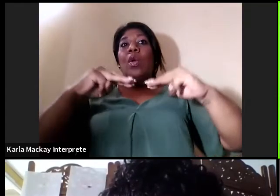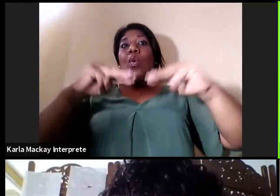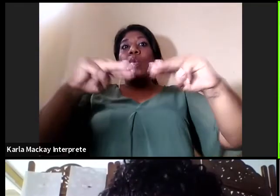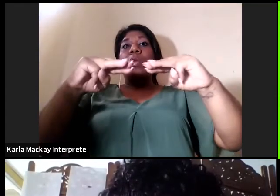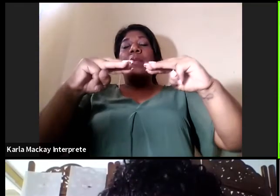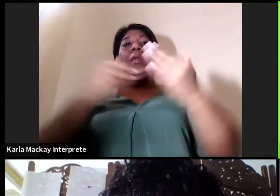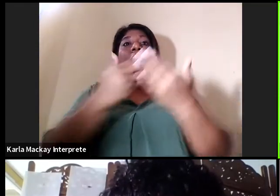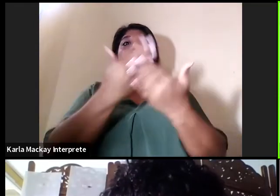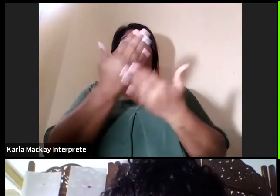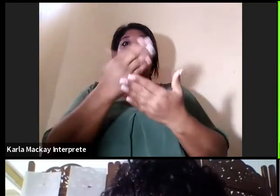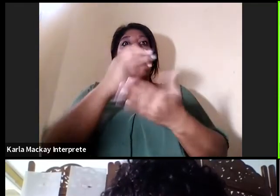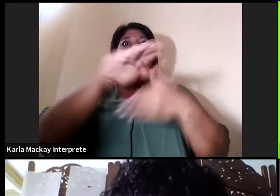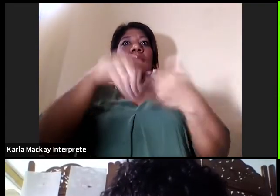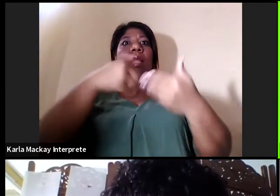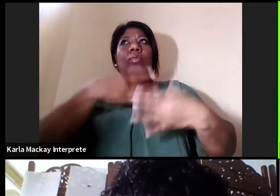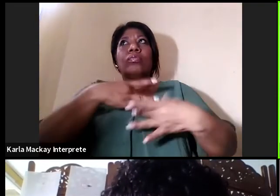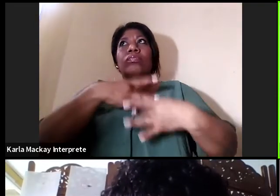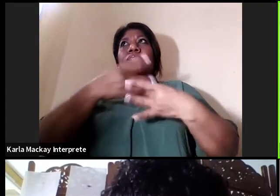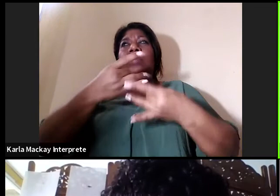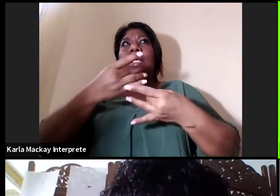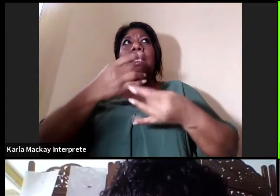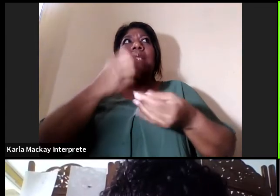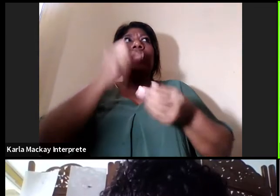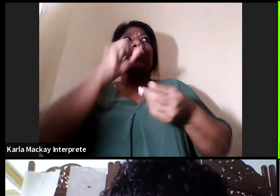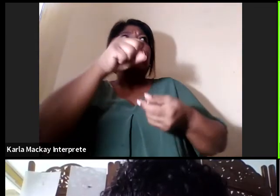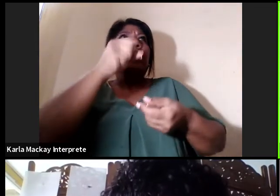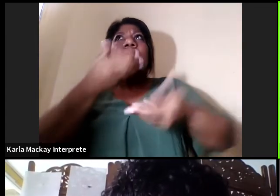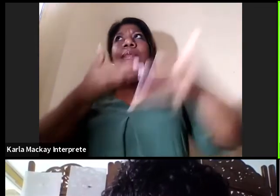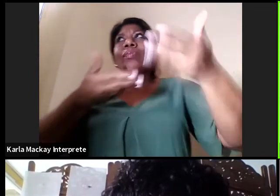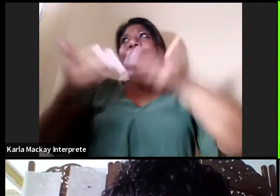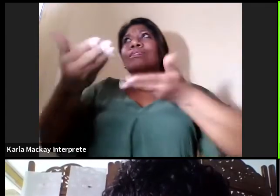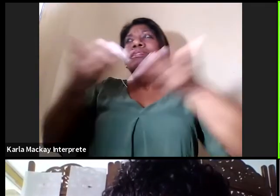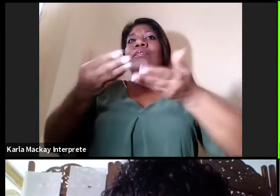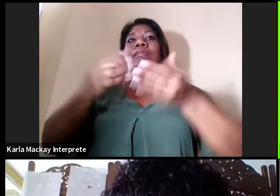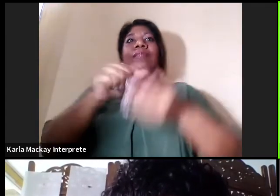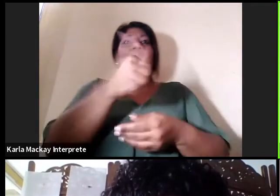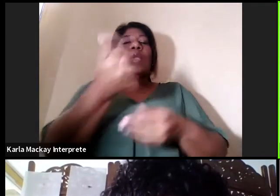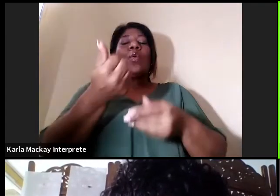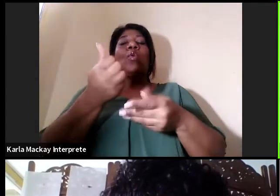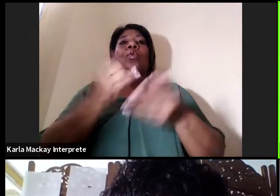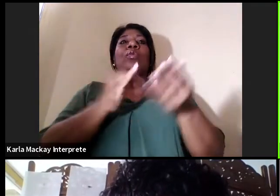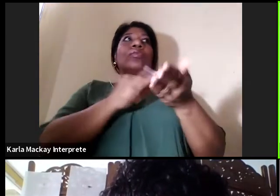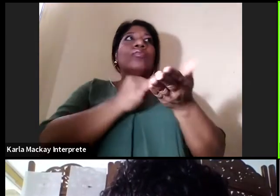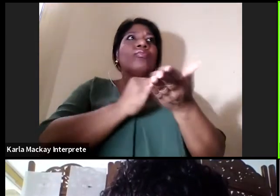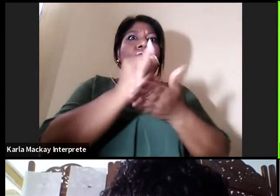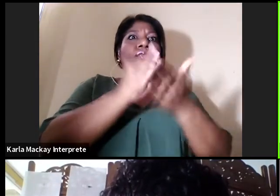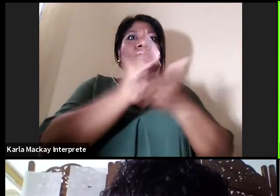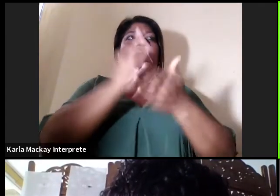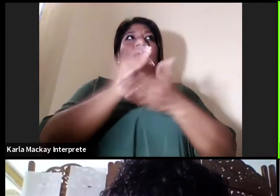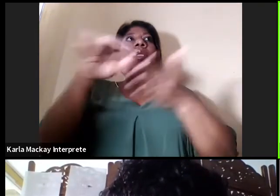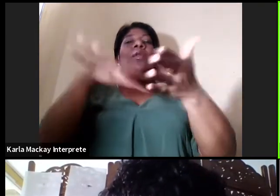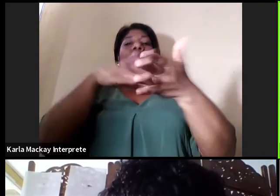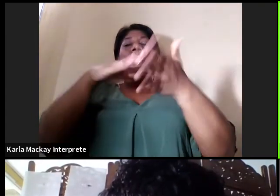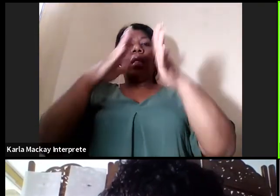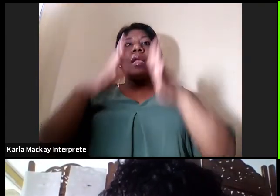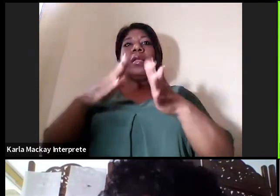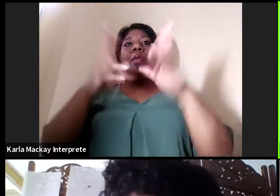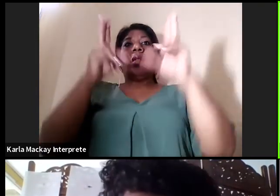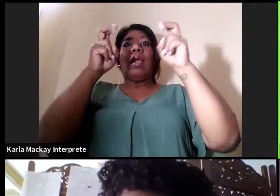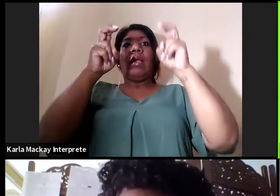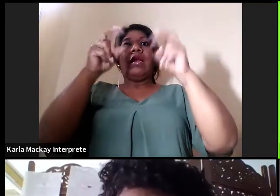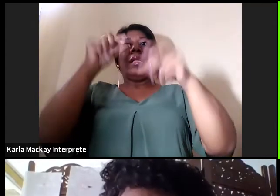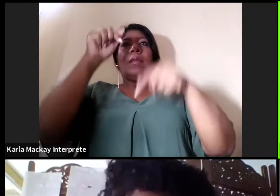interés para compartir con investigadores, estudiantes de la región, como lo es el tema que nos ocupa el día de hoy,